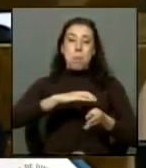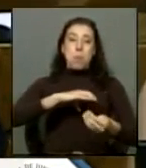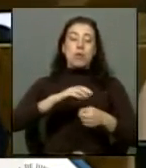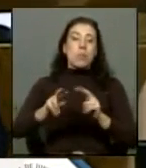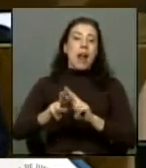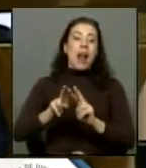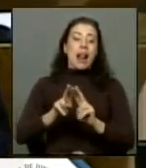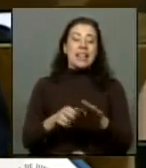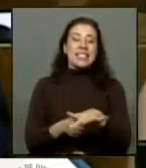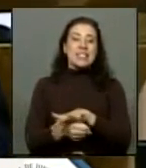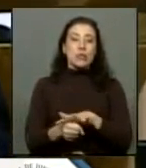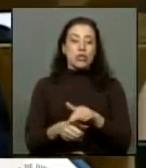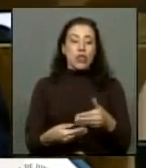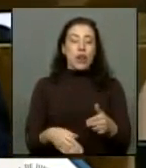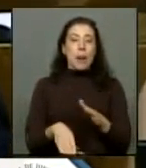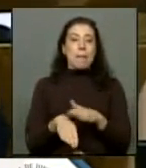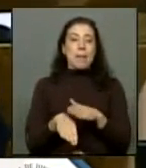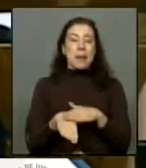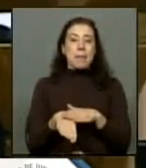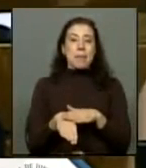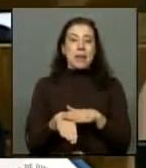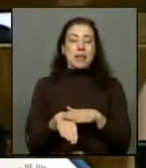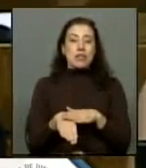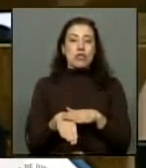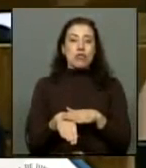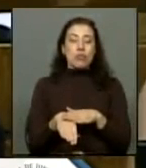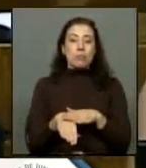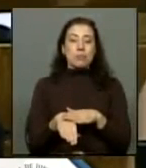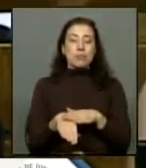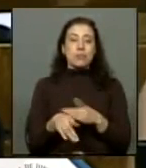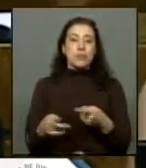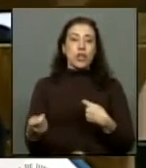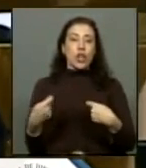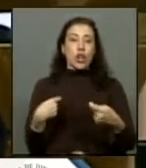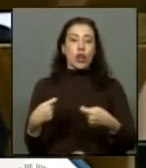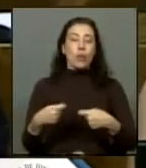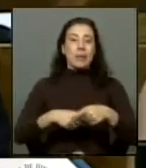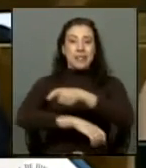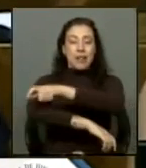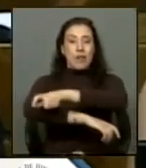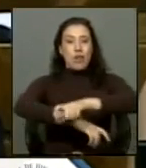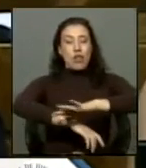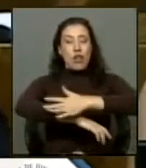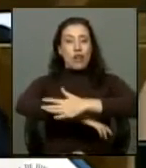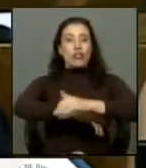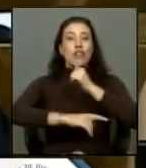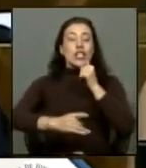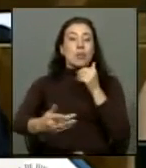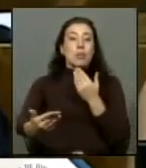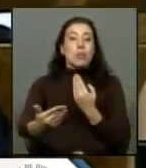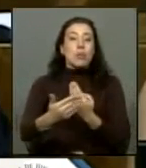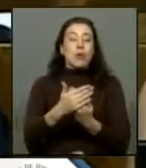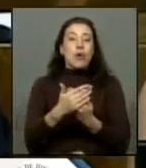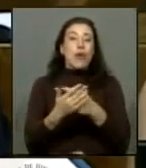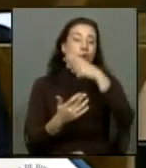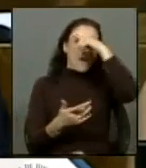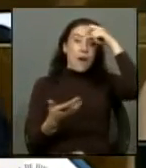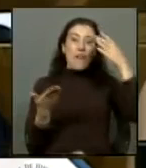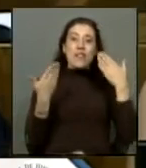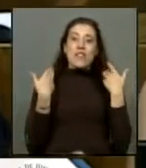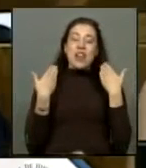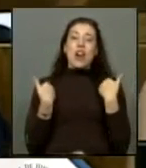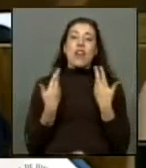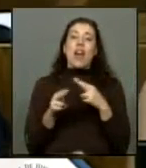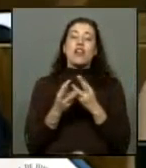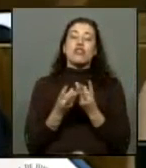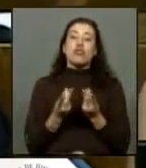actual respecto a los permisos a estos comerciantes del borde costero en la víspera de la llegada del verano y tengan una